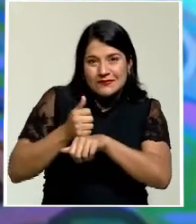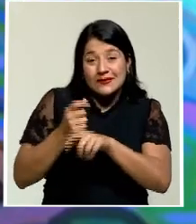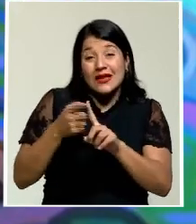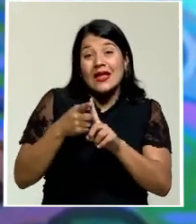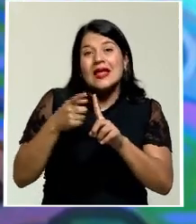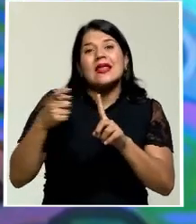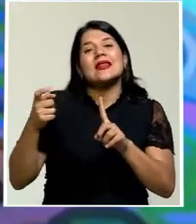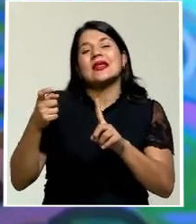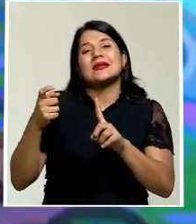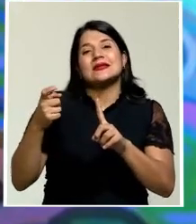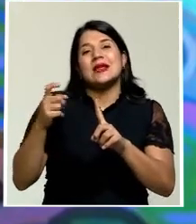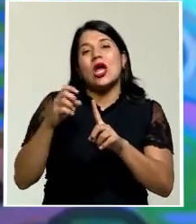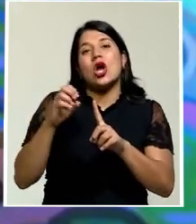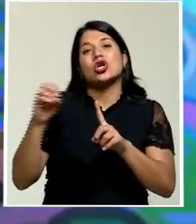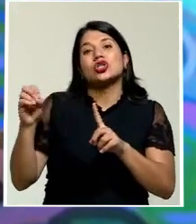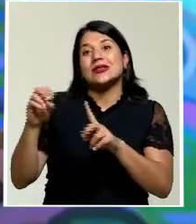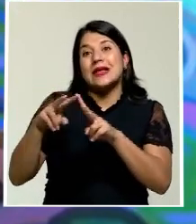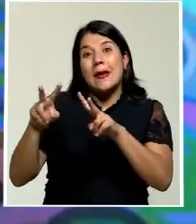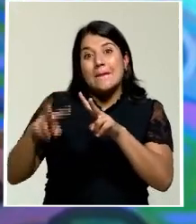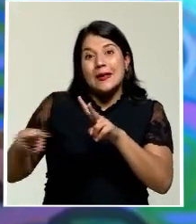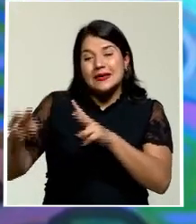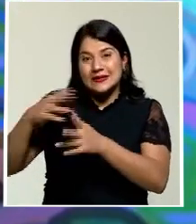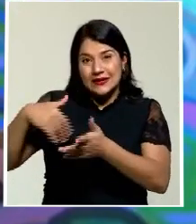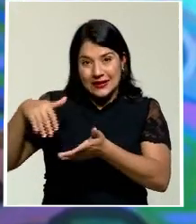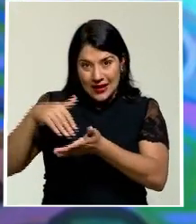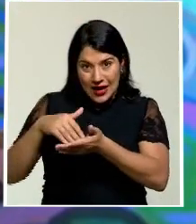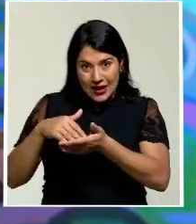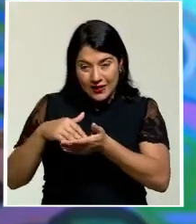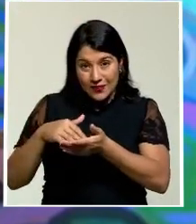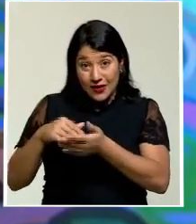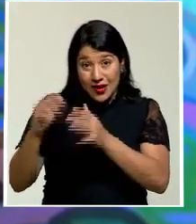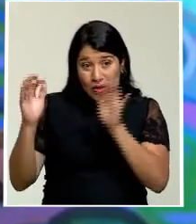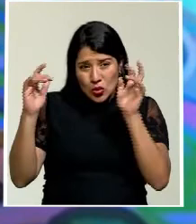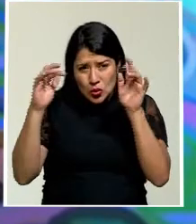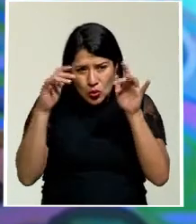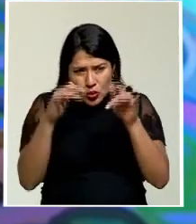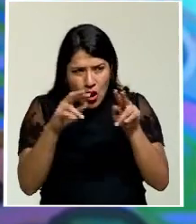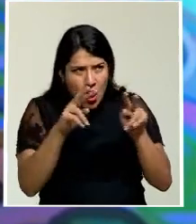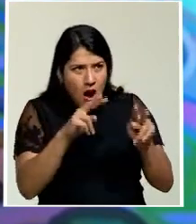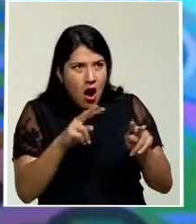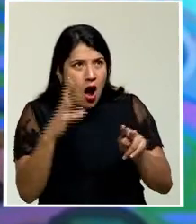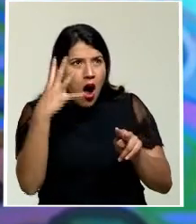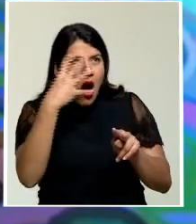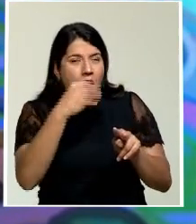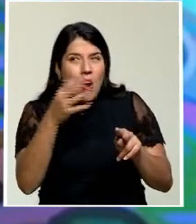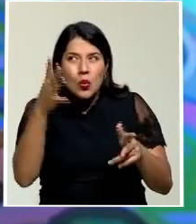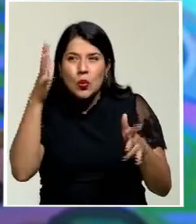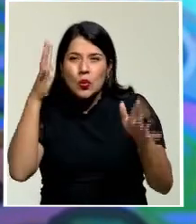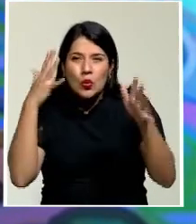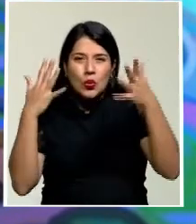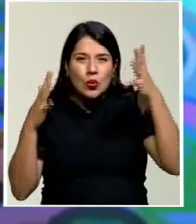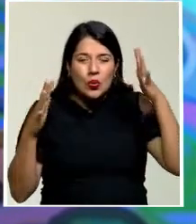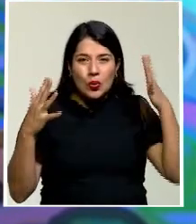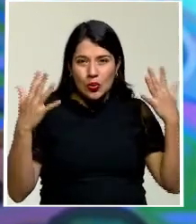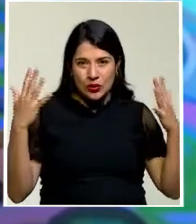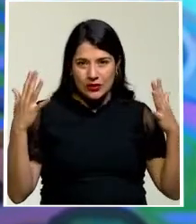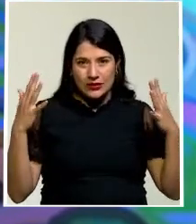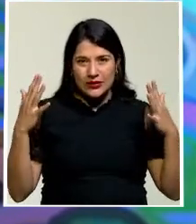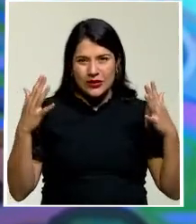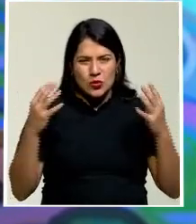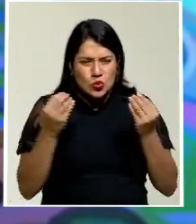parte occidental del Valle Central. Encontraron aquí un bosque exuberante, plano de fauna